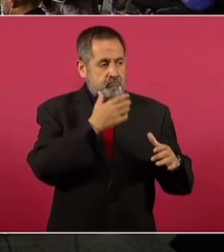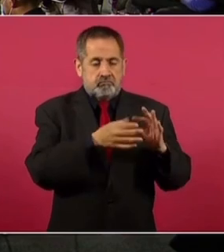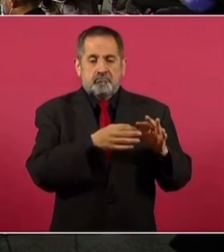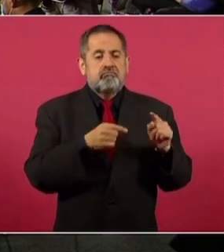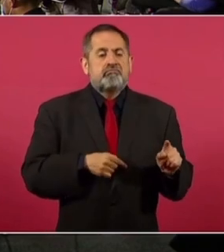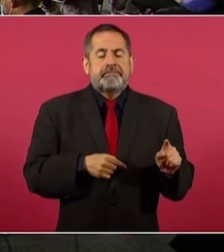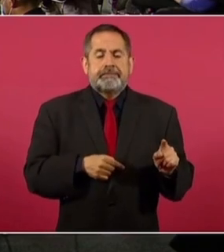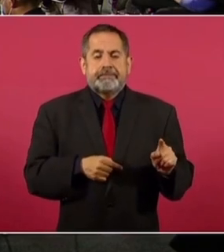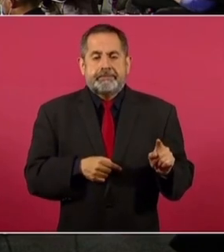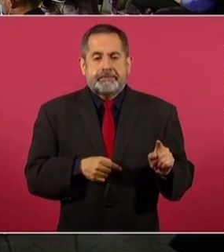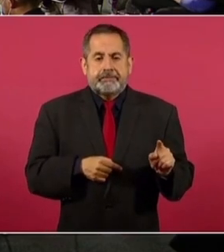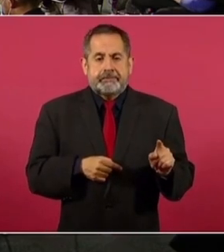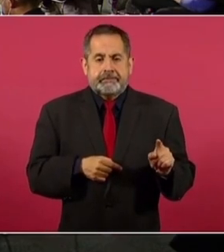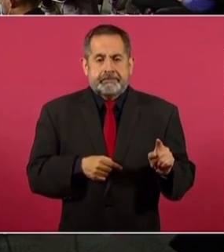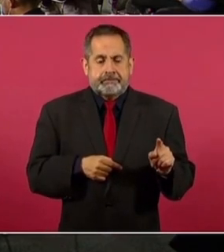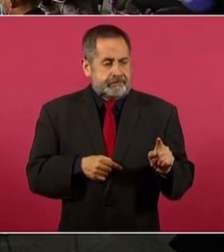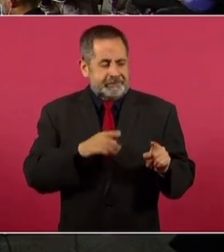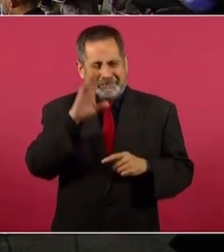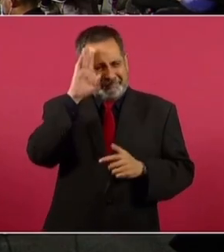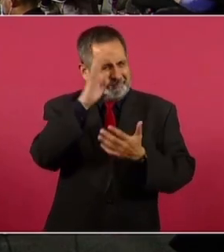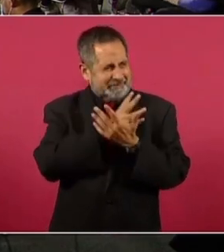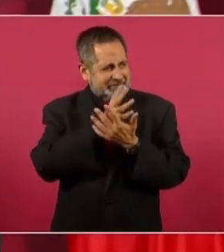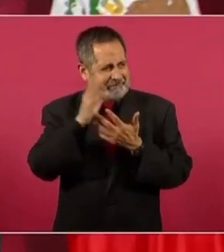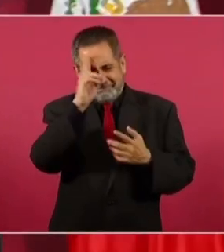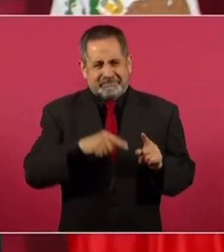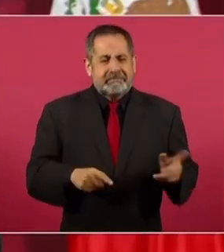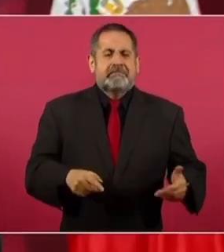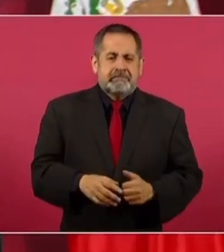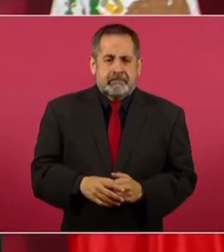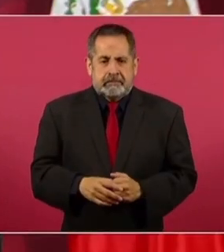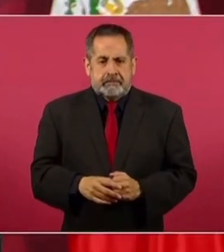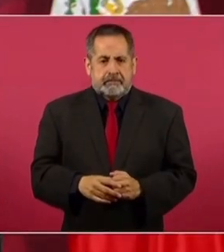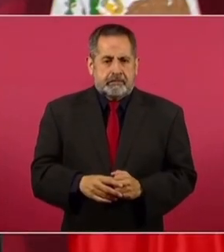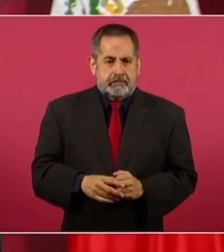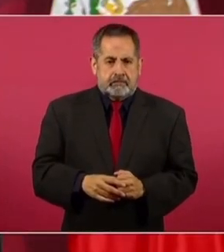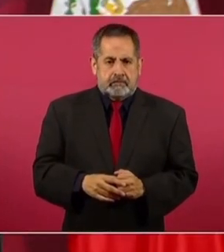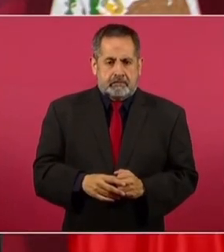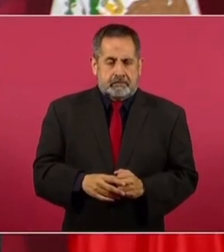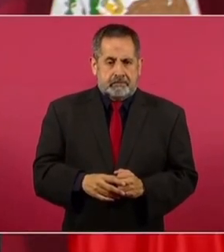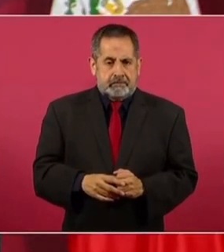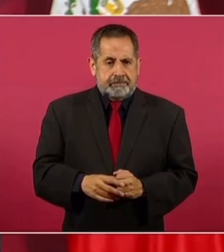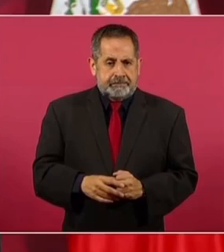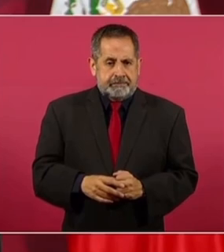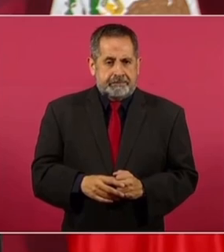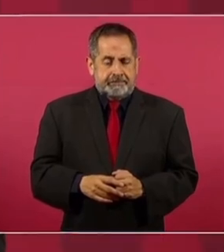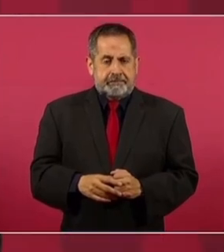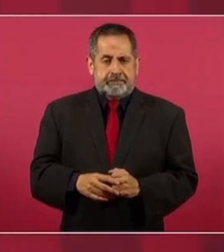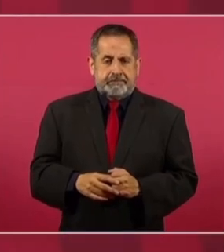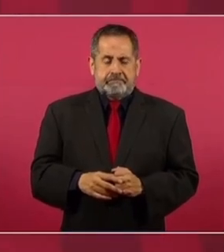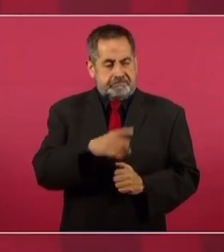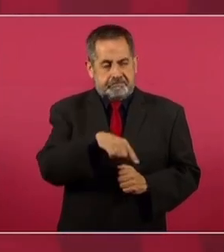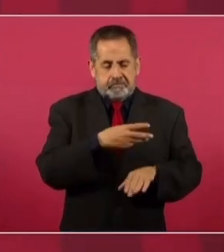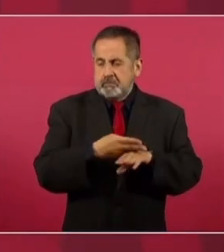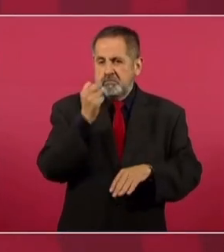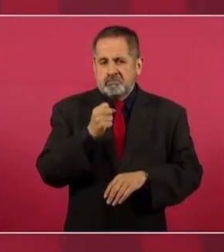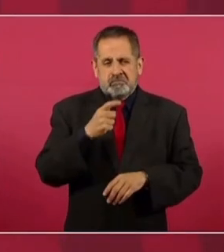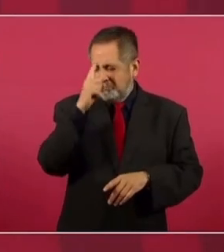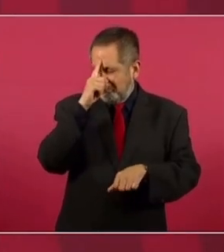extremista, muy